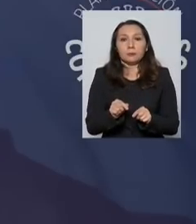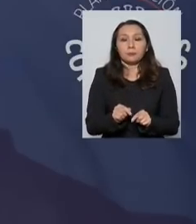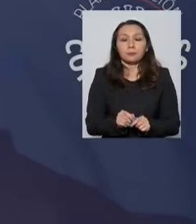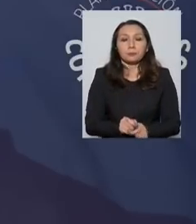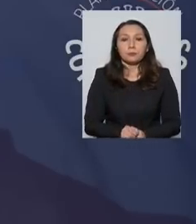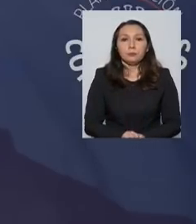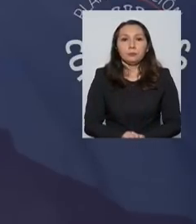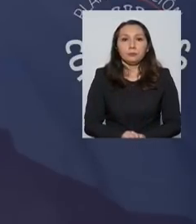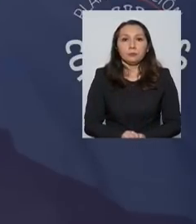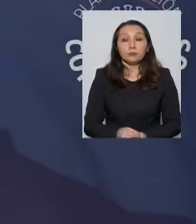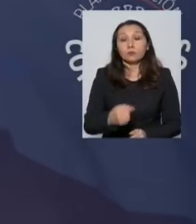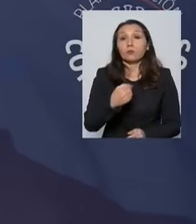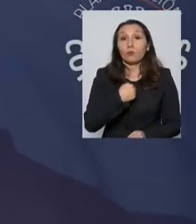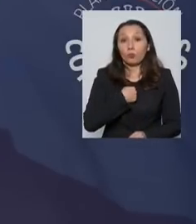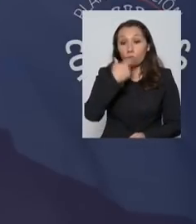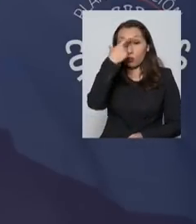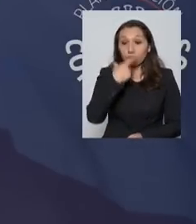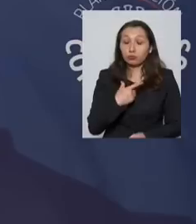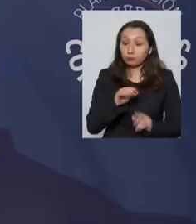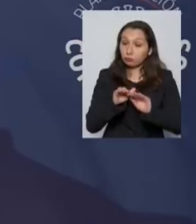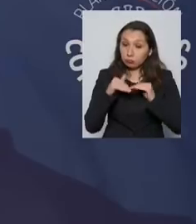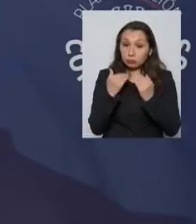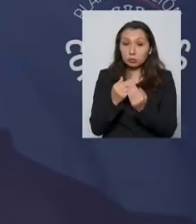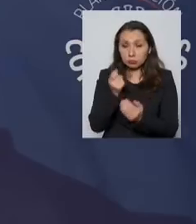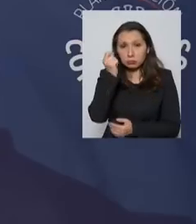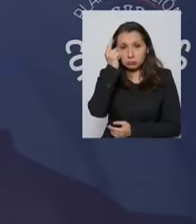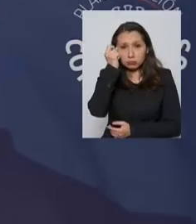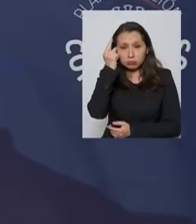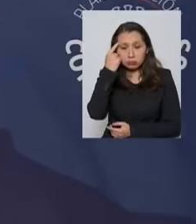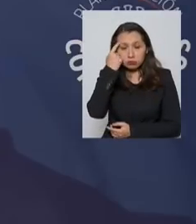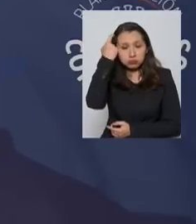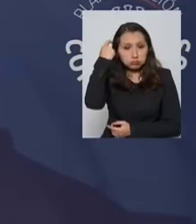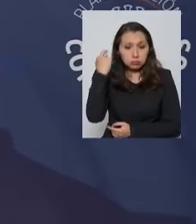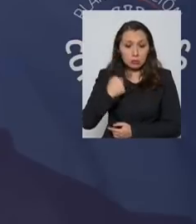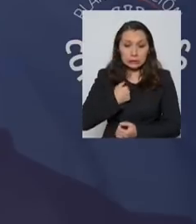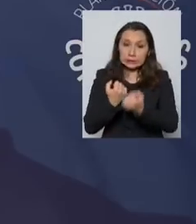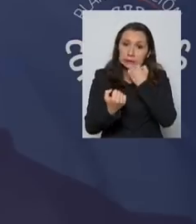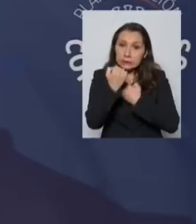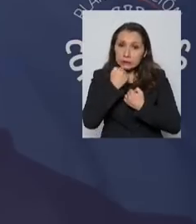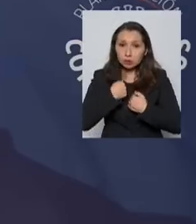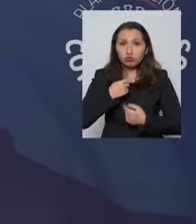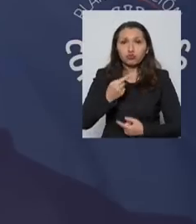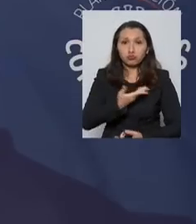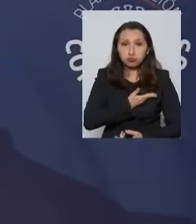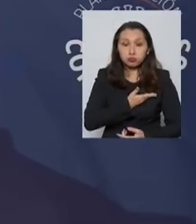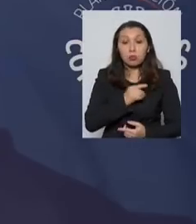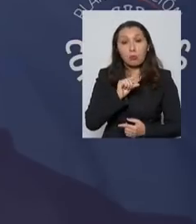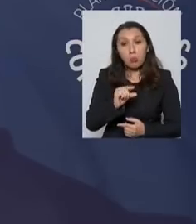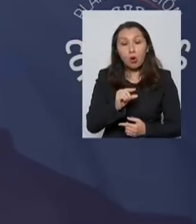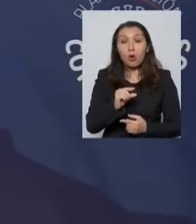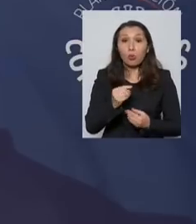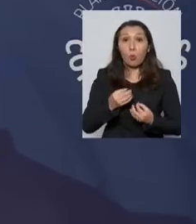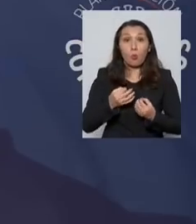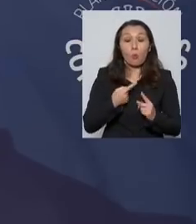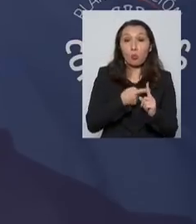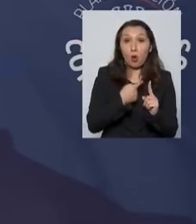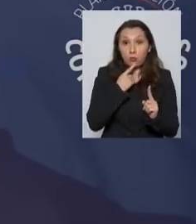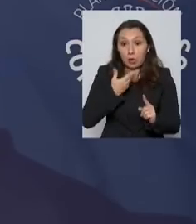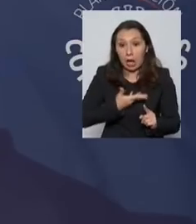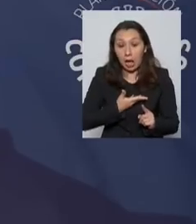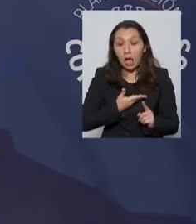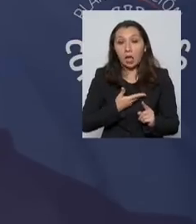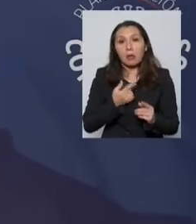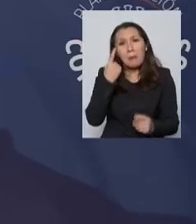evidentemente yo soy plenamente consciente de mis defectos y de las pocas virtudes que pueda tener,